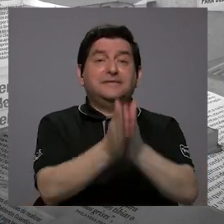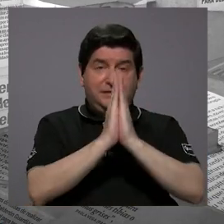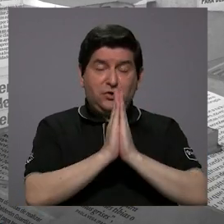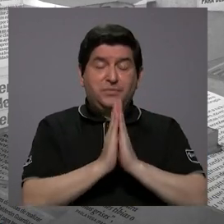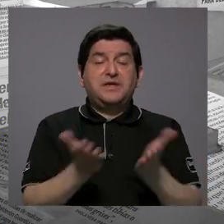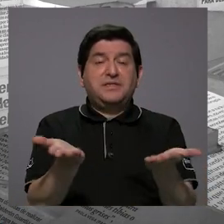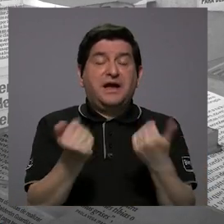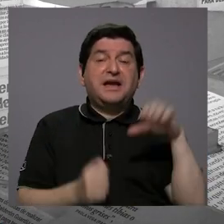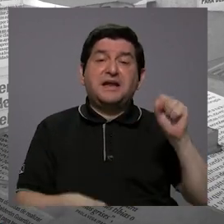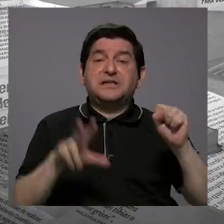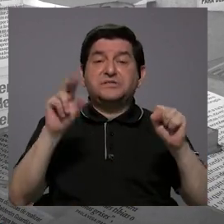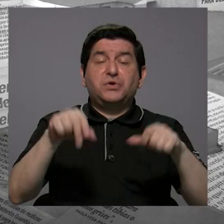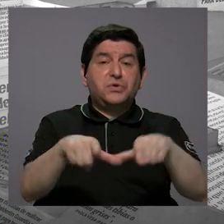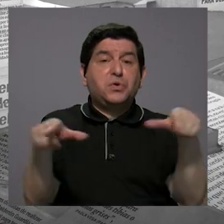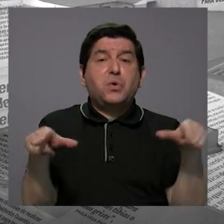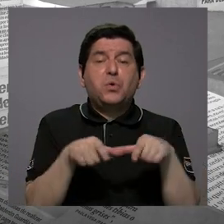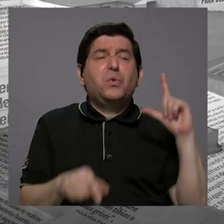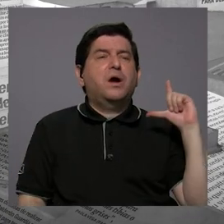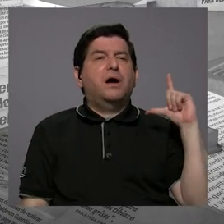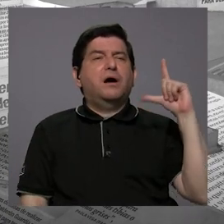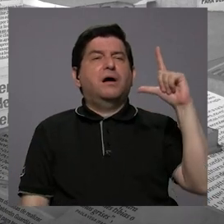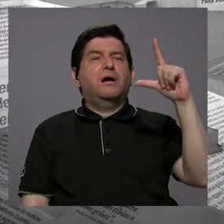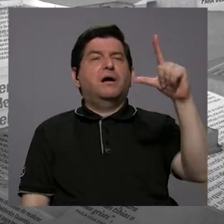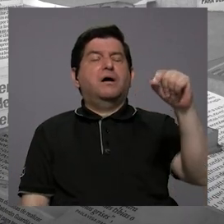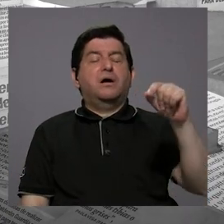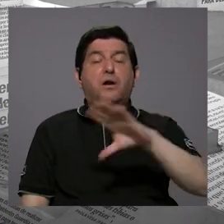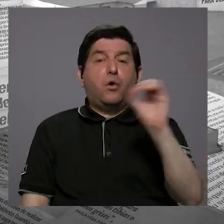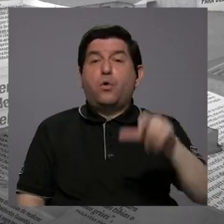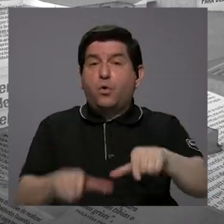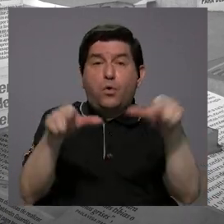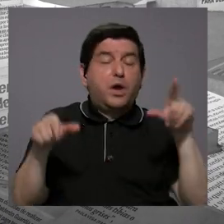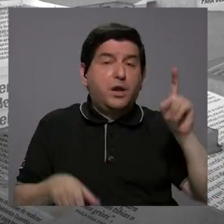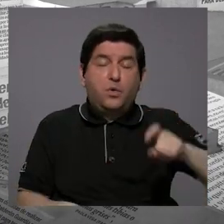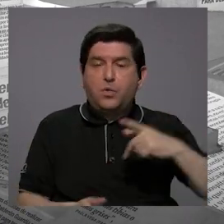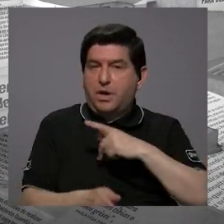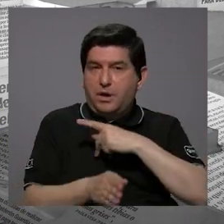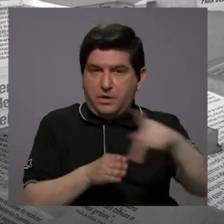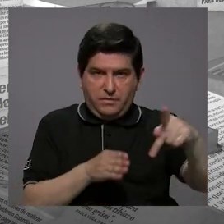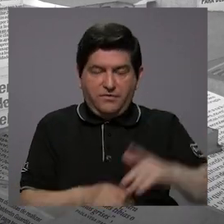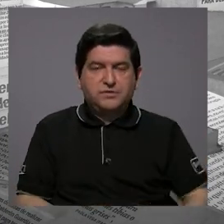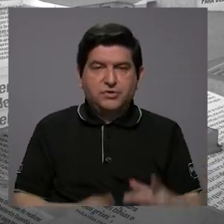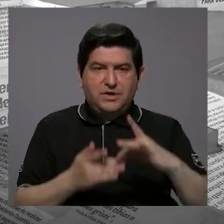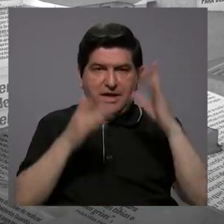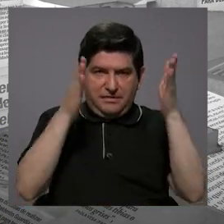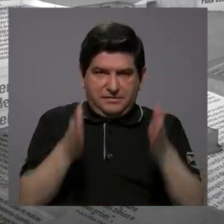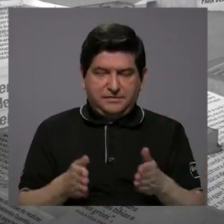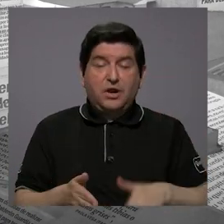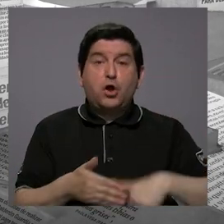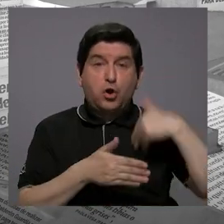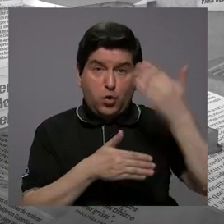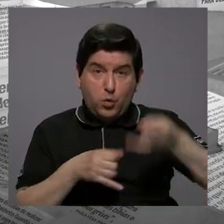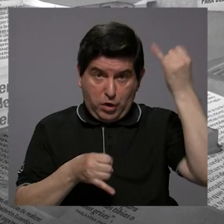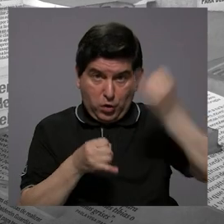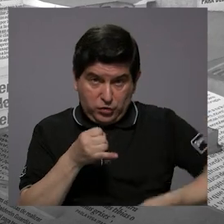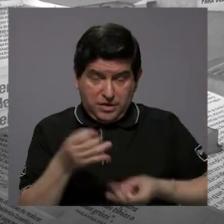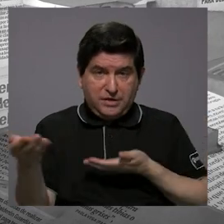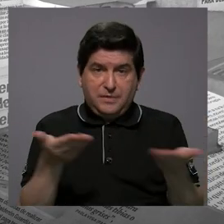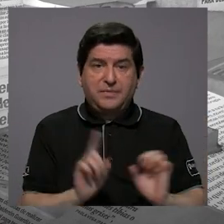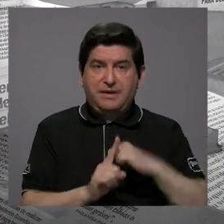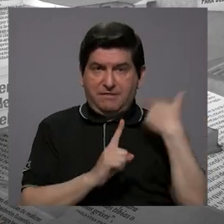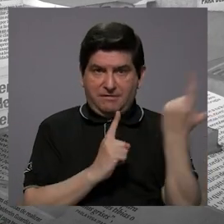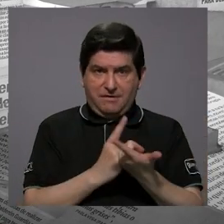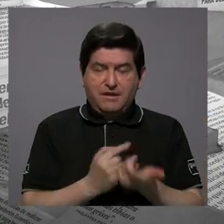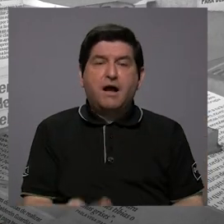hacerlo, quiera o no, en un lugar normalmente alejado o donde se necesite ese profesional como especialista. Después de que termine ese servicio